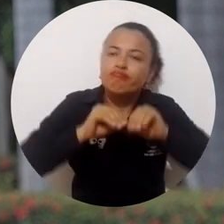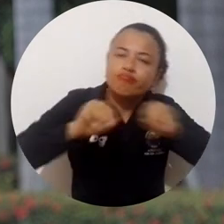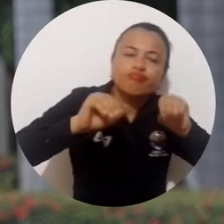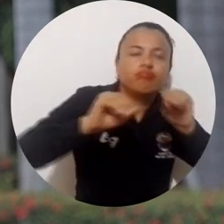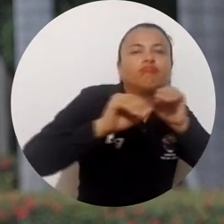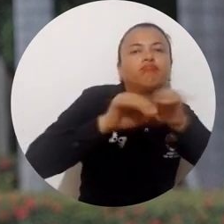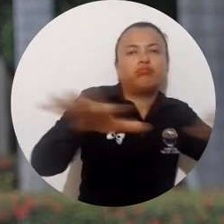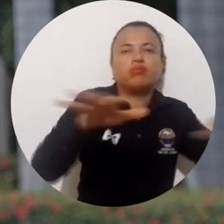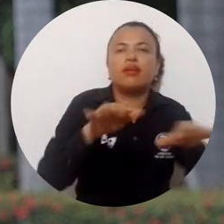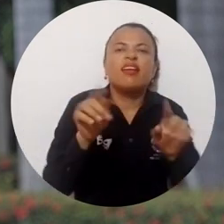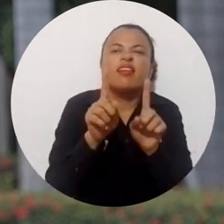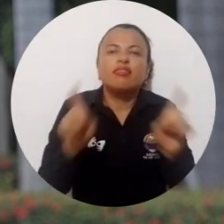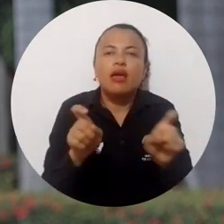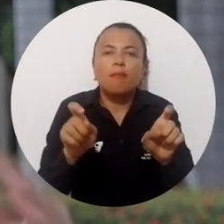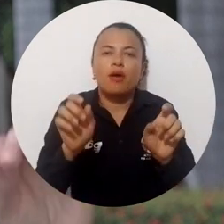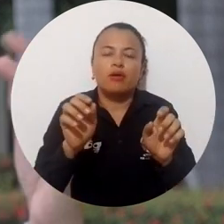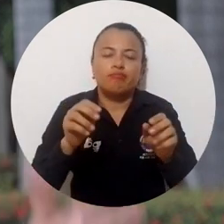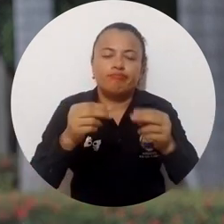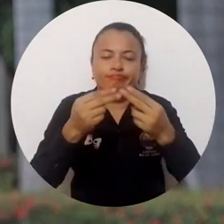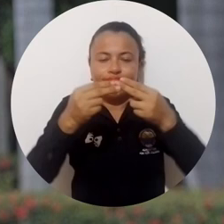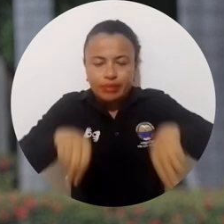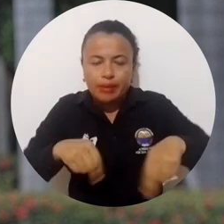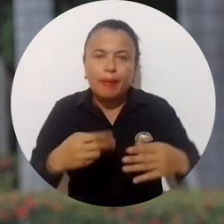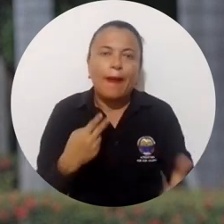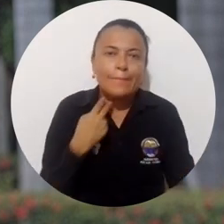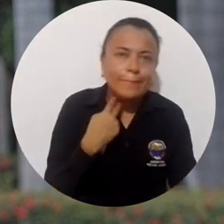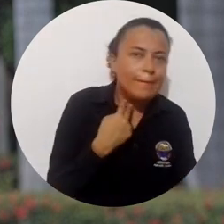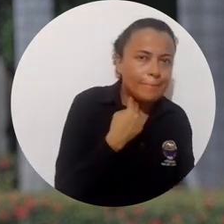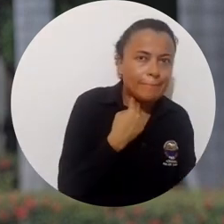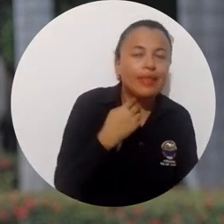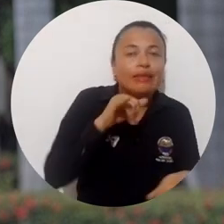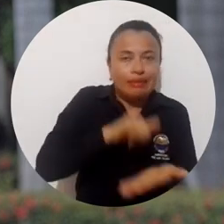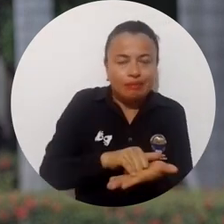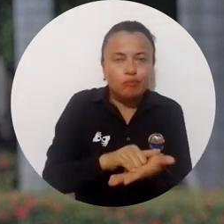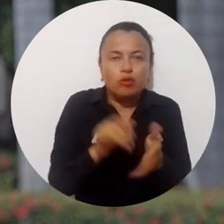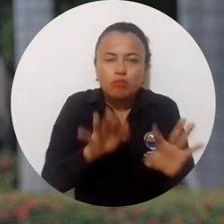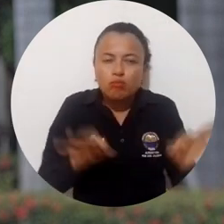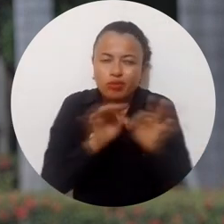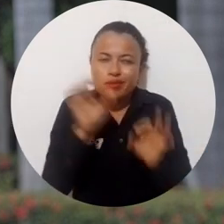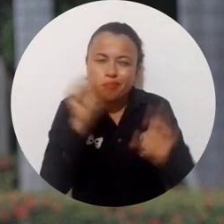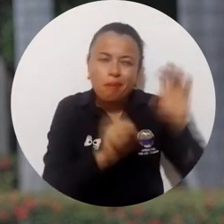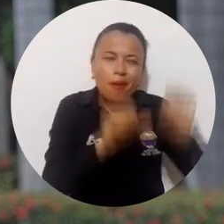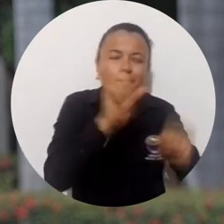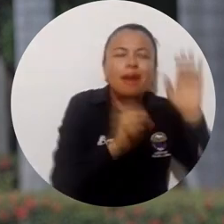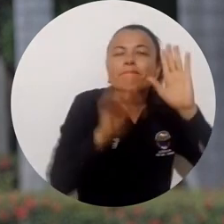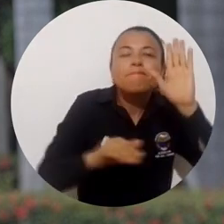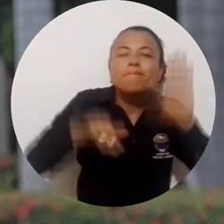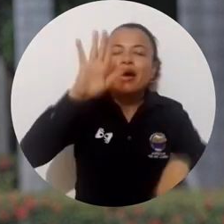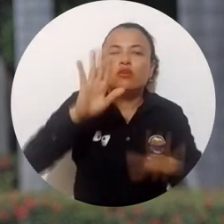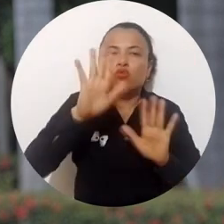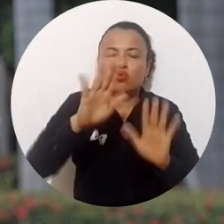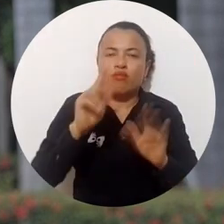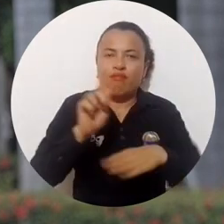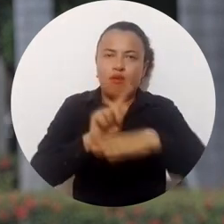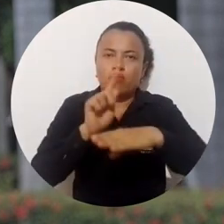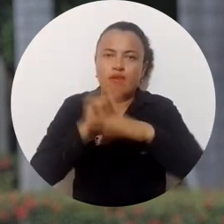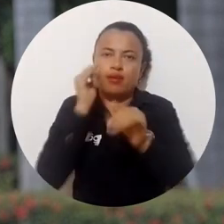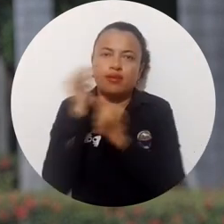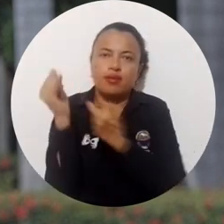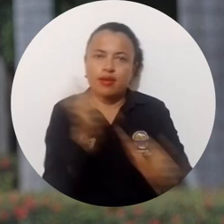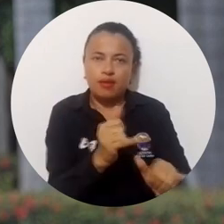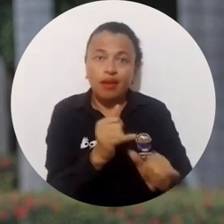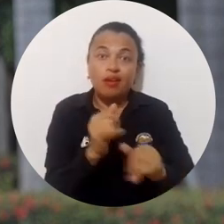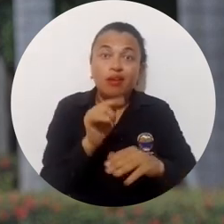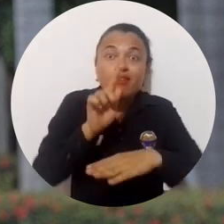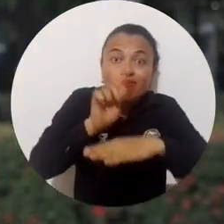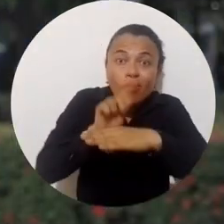particular en el sentido de todo lo que tiene que ver con brechas de género en especial, pues, sentido identificada por todos estos temas de brechas de género